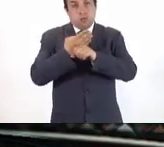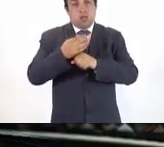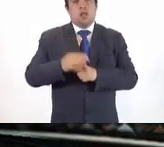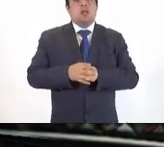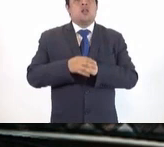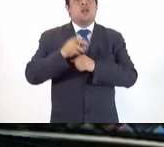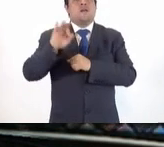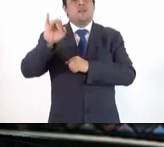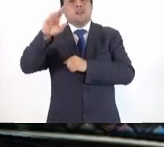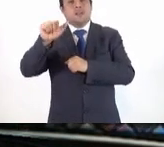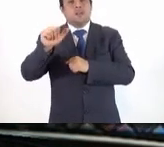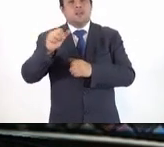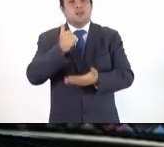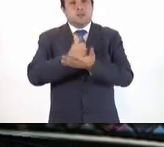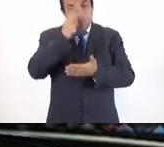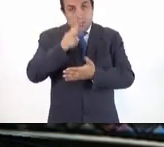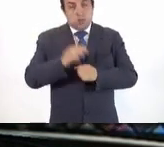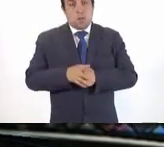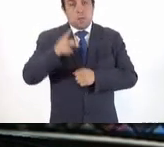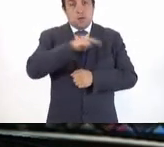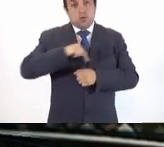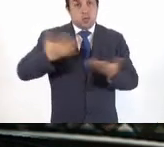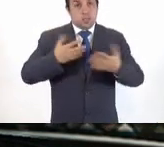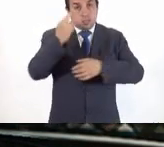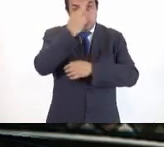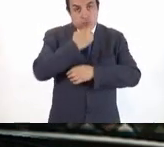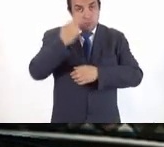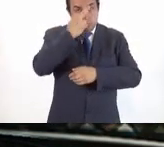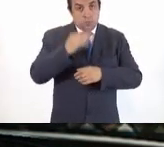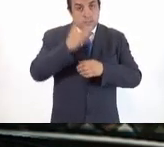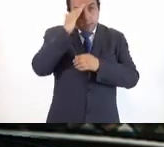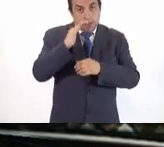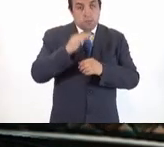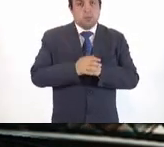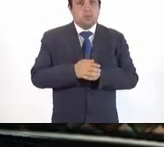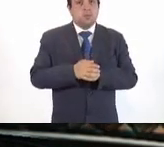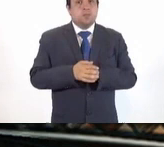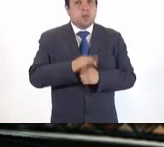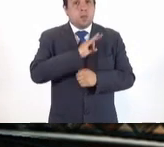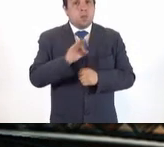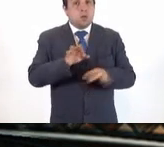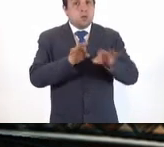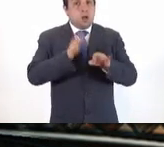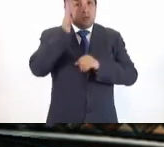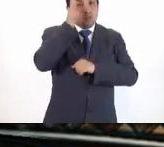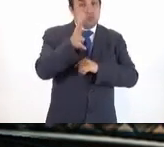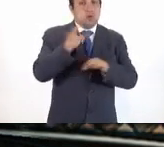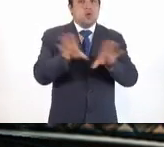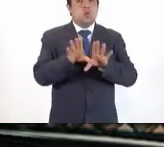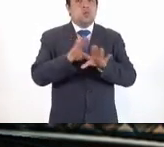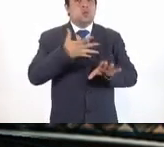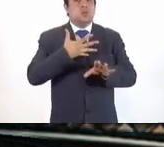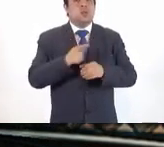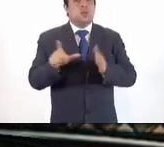Ciudad de México. Pero a nosotros sí nos corresponde hacer la revisión para saber la viabilidad a futuro y cómo debe operar la